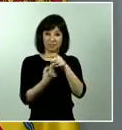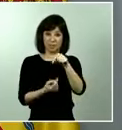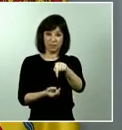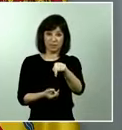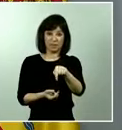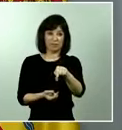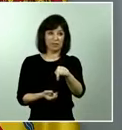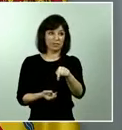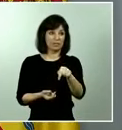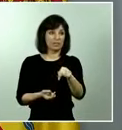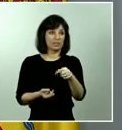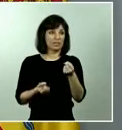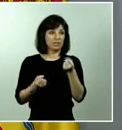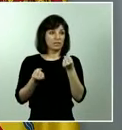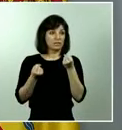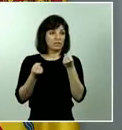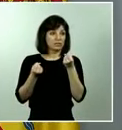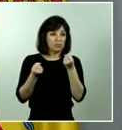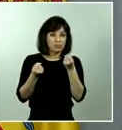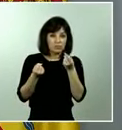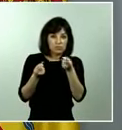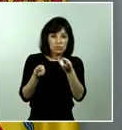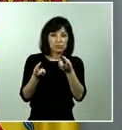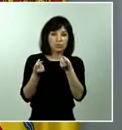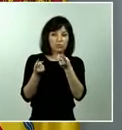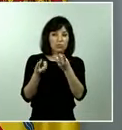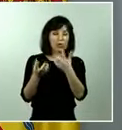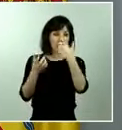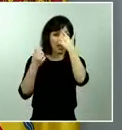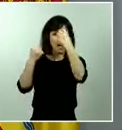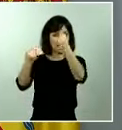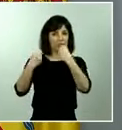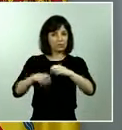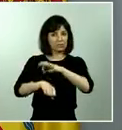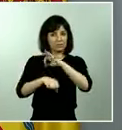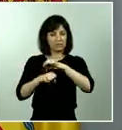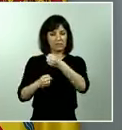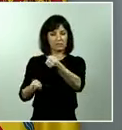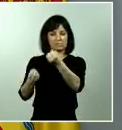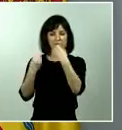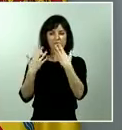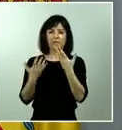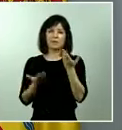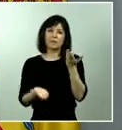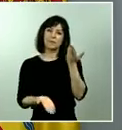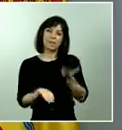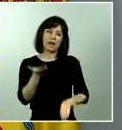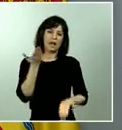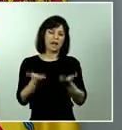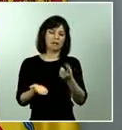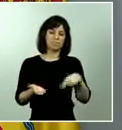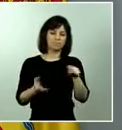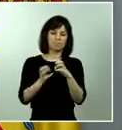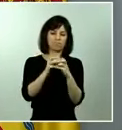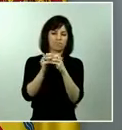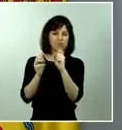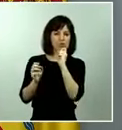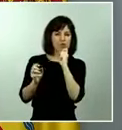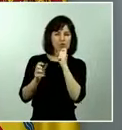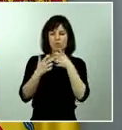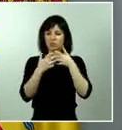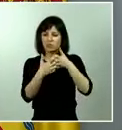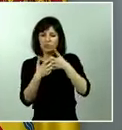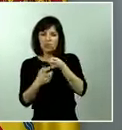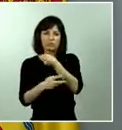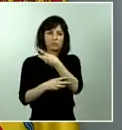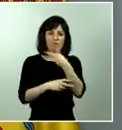números que nos dan las autoridades médicas y las valoraciones que hacen de los mismos y de la lucha y de los resultados contra el virus que nos